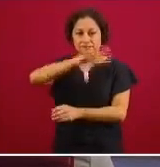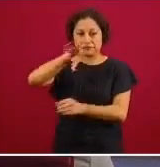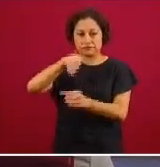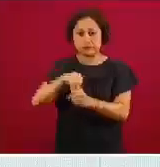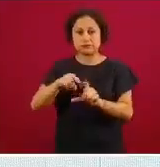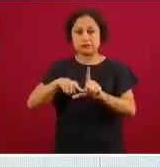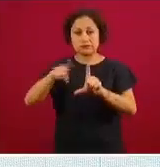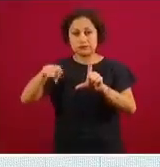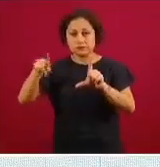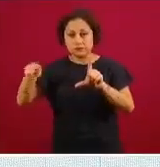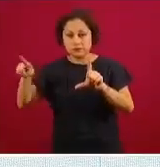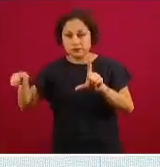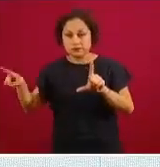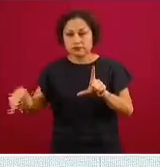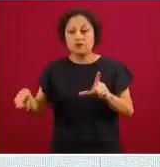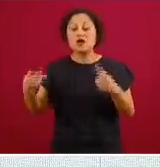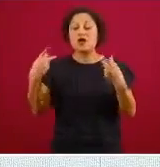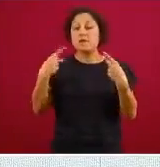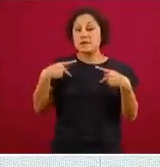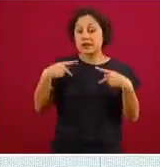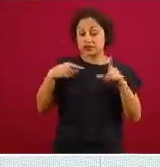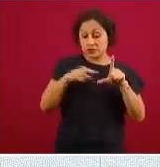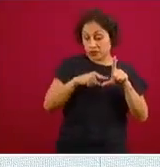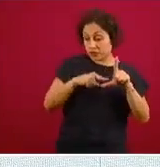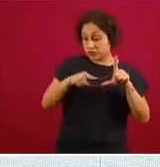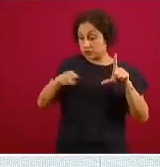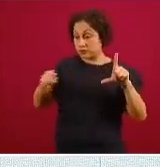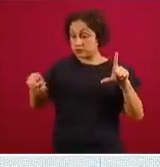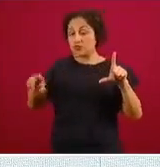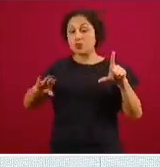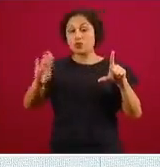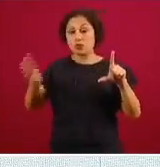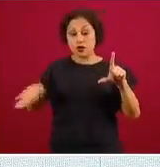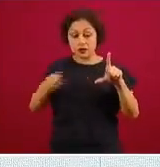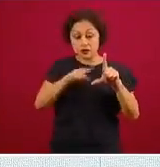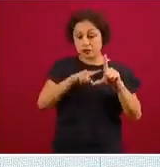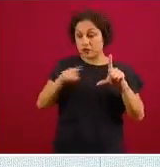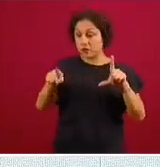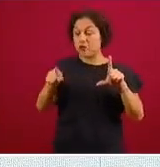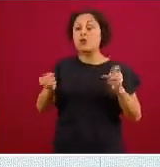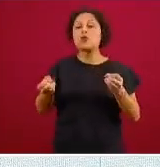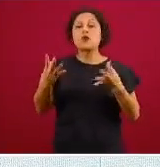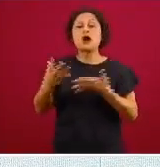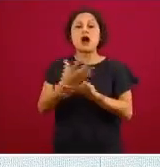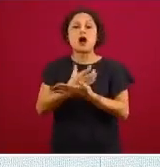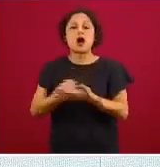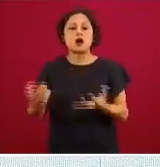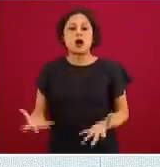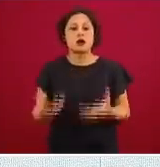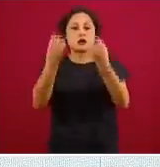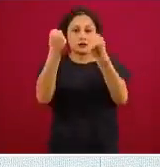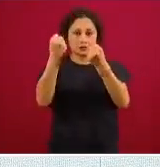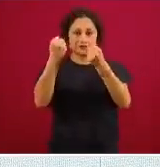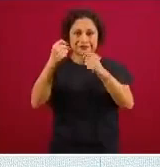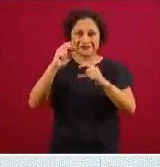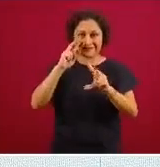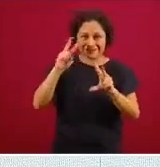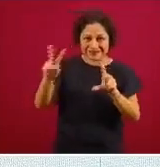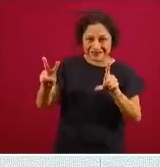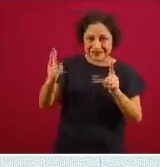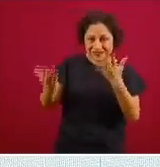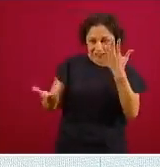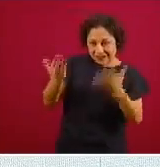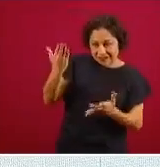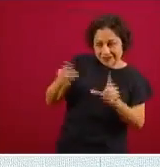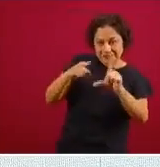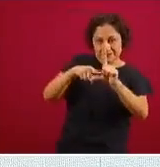cuántos han perdido la vida y cuántos se han recuperado en esta gráfica en concreto agregamos también los